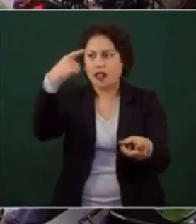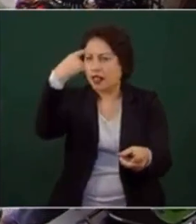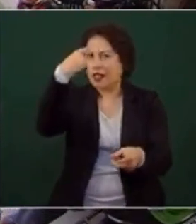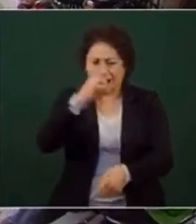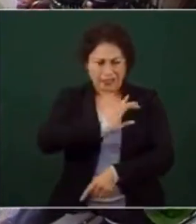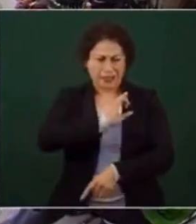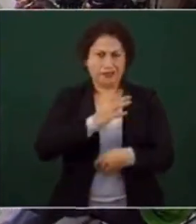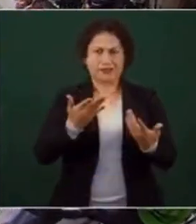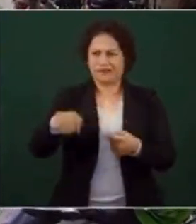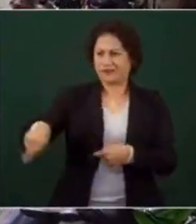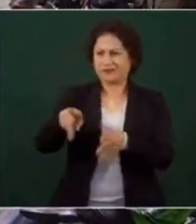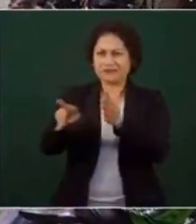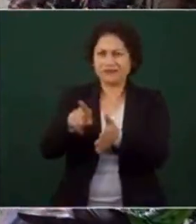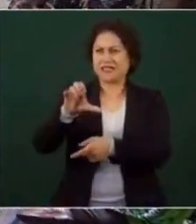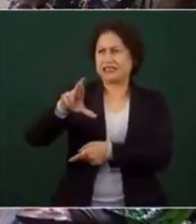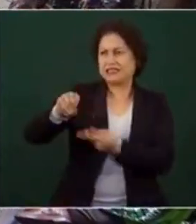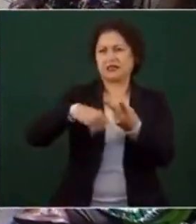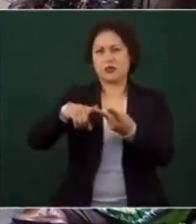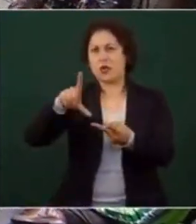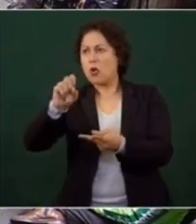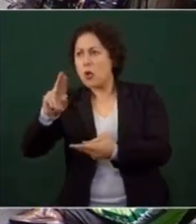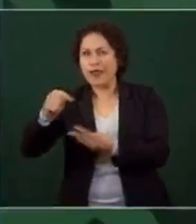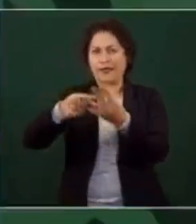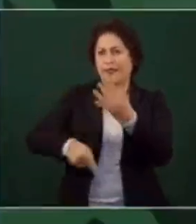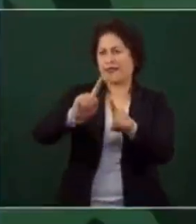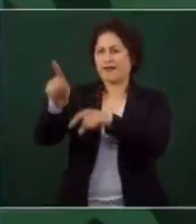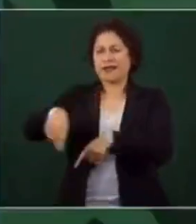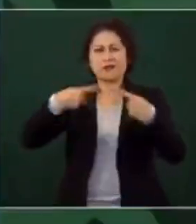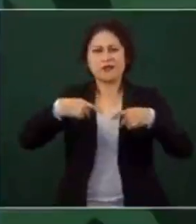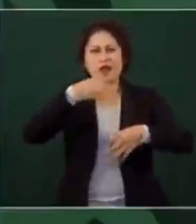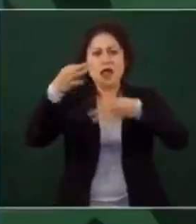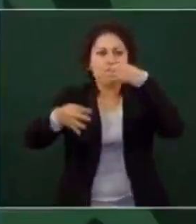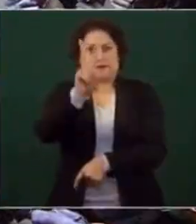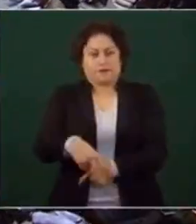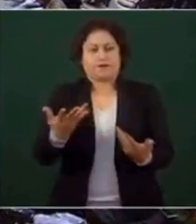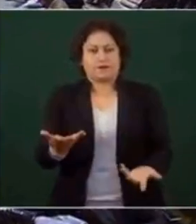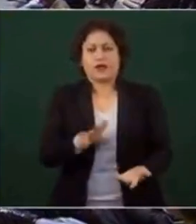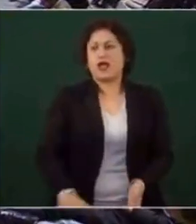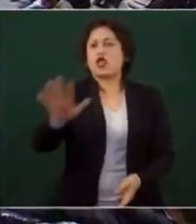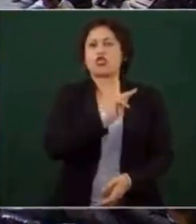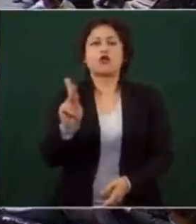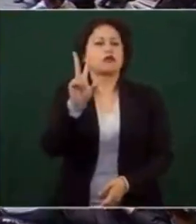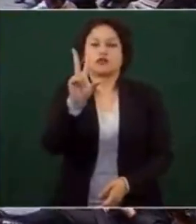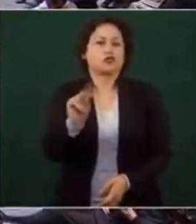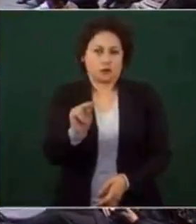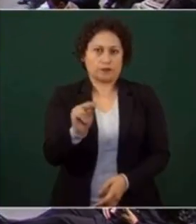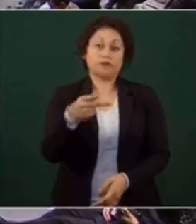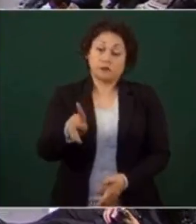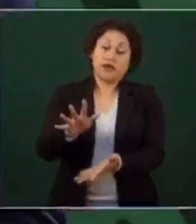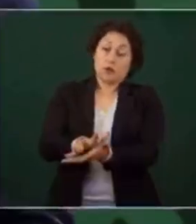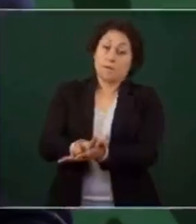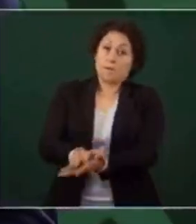de Loret de Mola y de todos los conductores de radio y de televisión y los periódicos. Pero la inmensa mayoría,